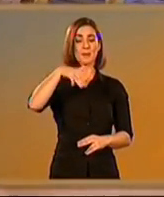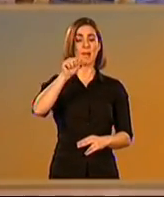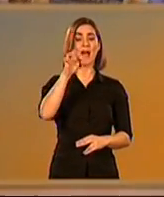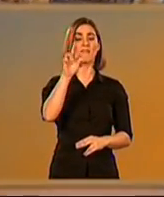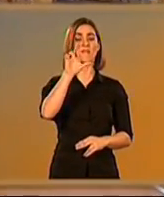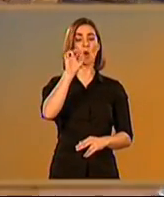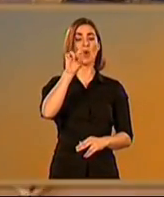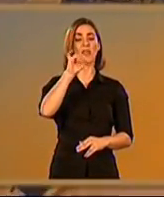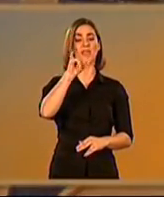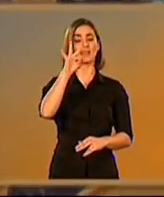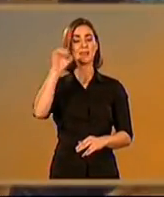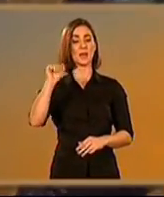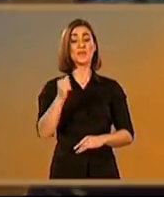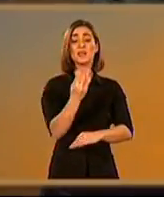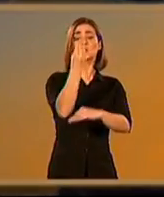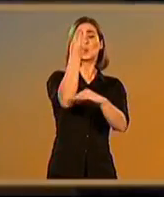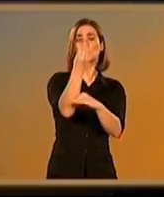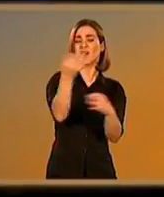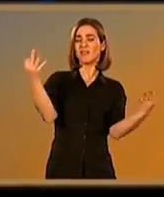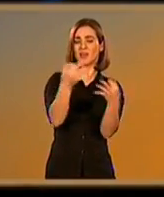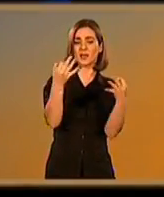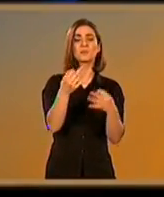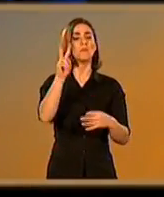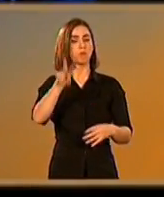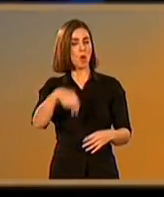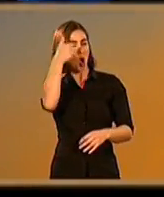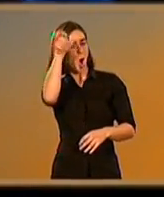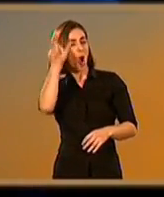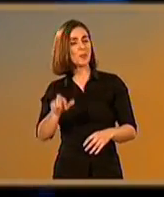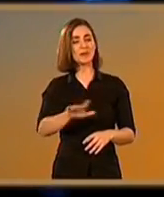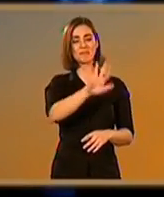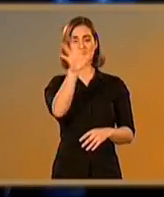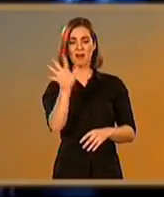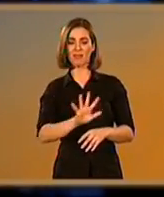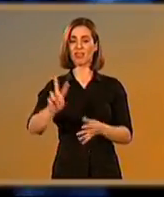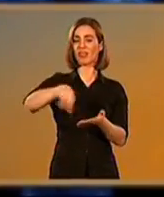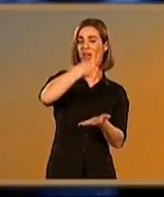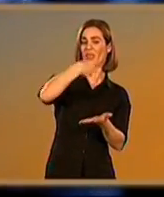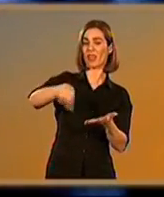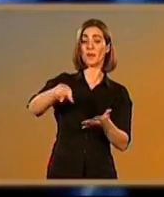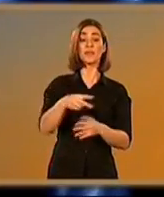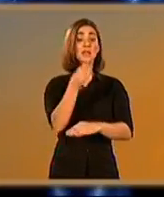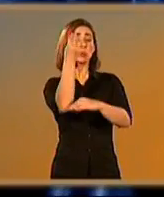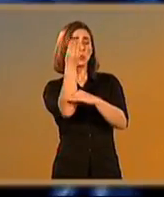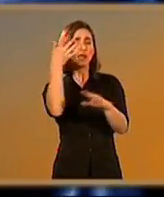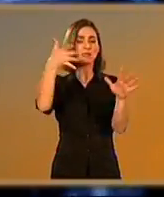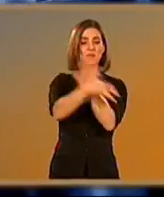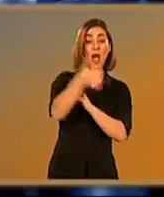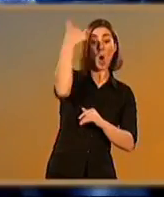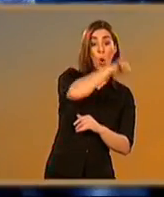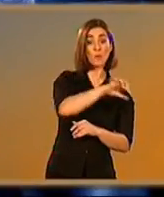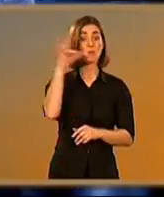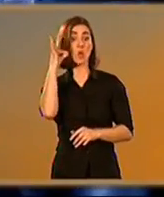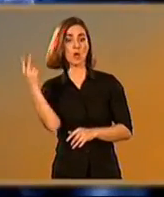impresionante conjunto de esculturas, entre las que destaca el hermafrodita. Se trata de una escultura danzante,